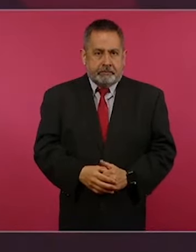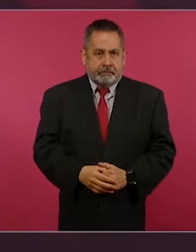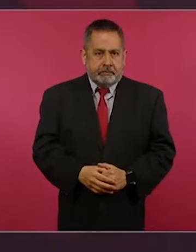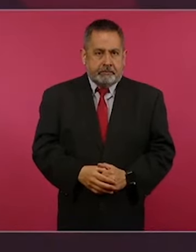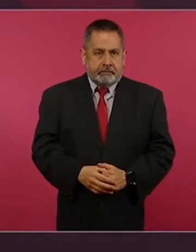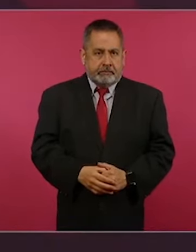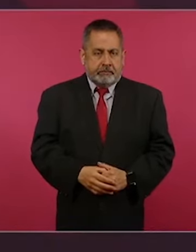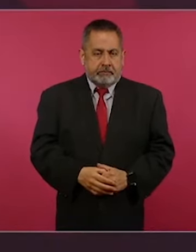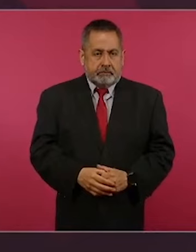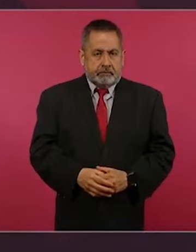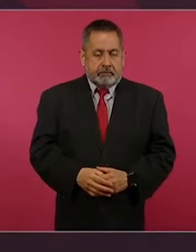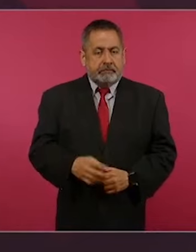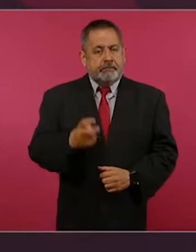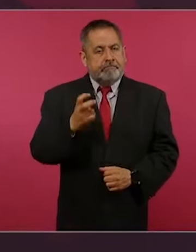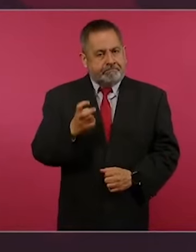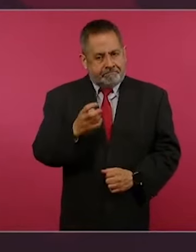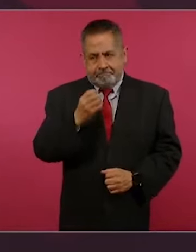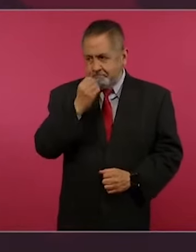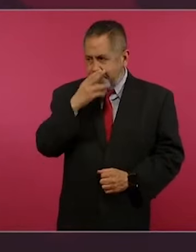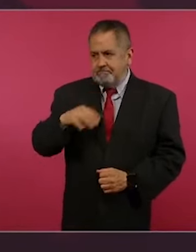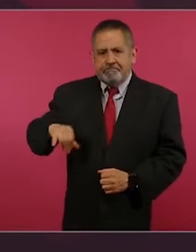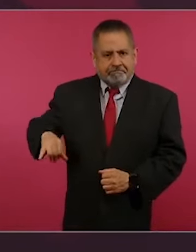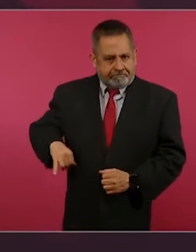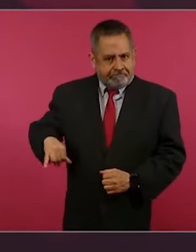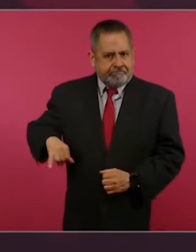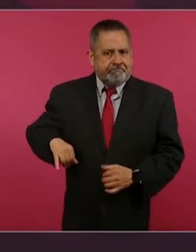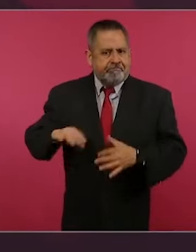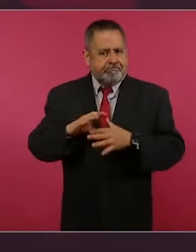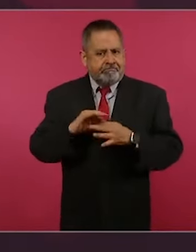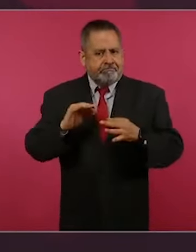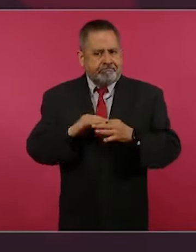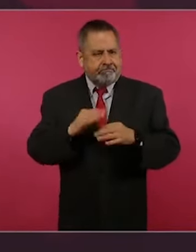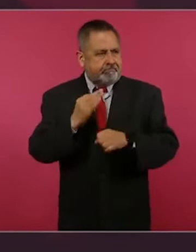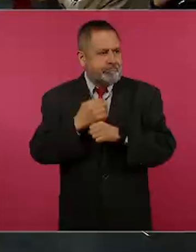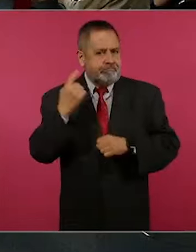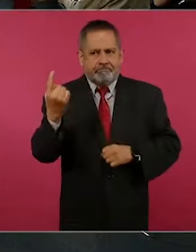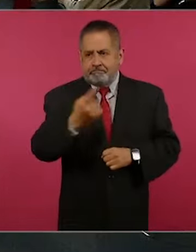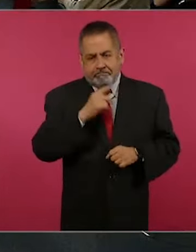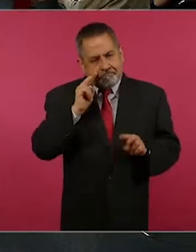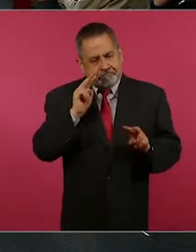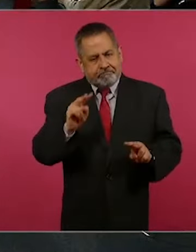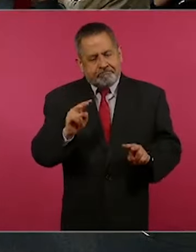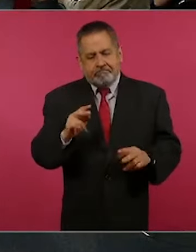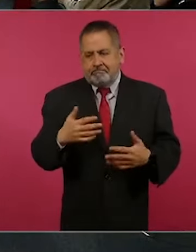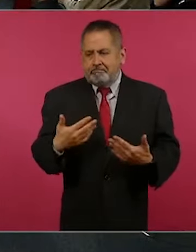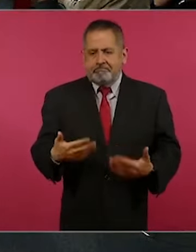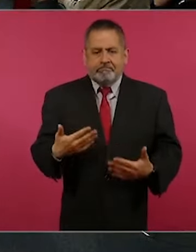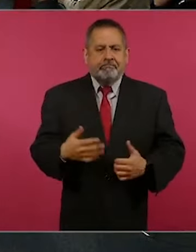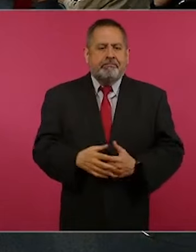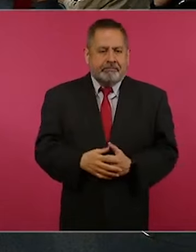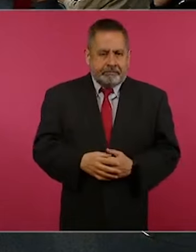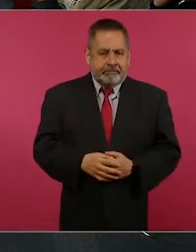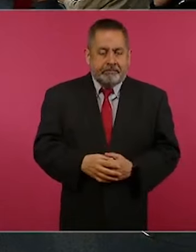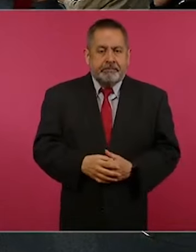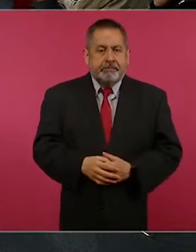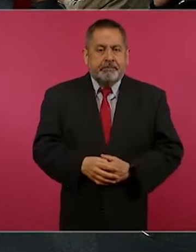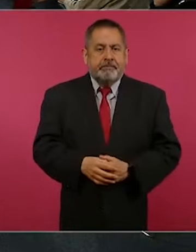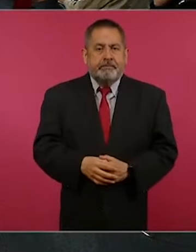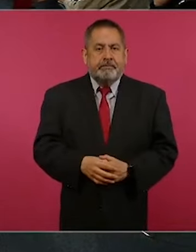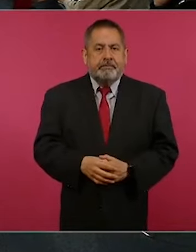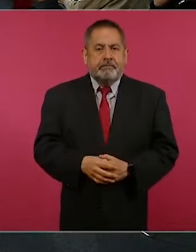Por eso es muy interesante lo que estamos viviendo. Nos lleva bastante tiempo,